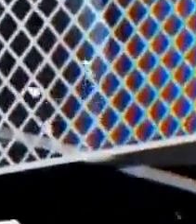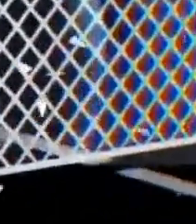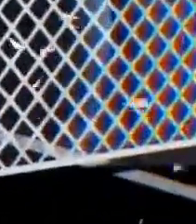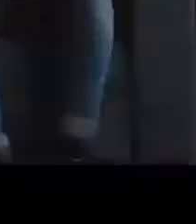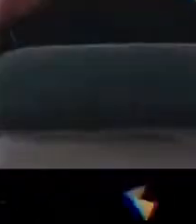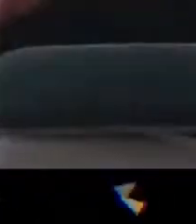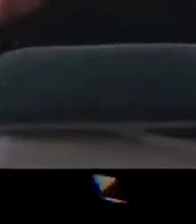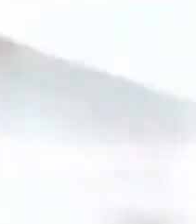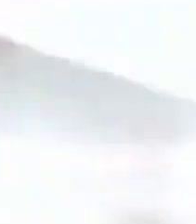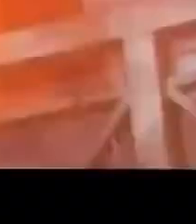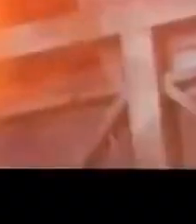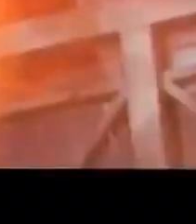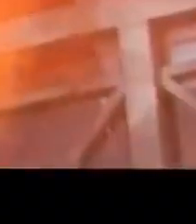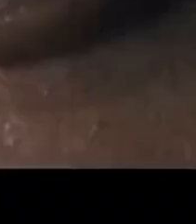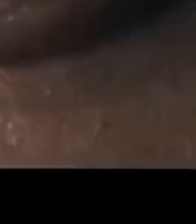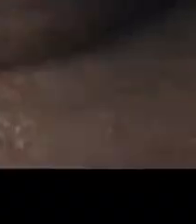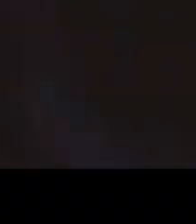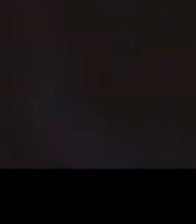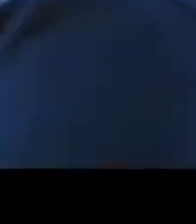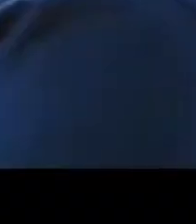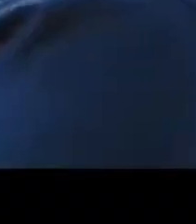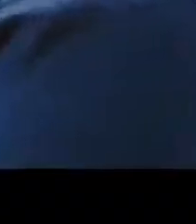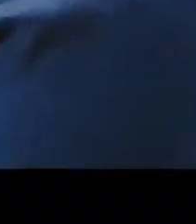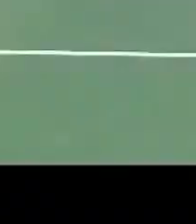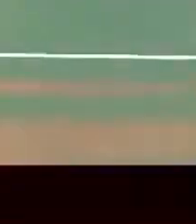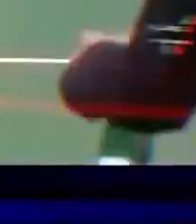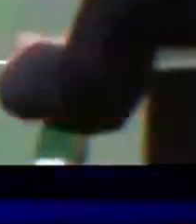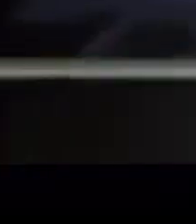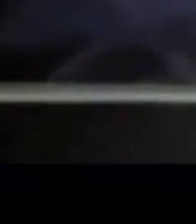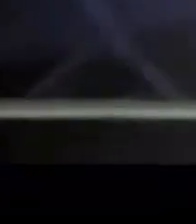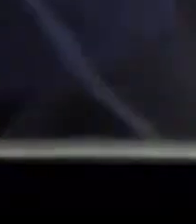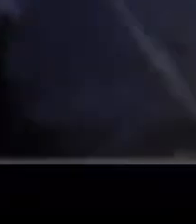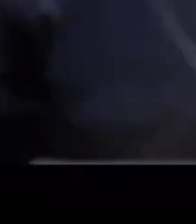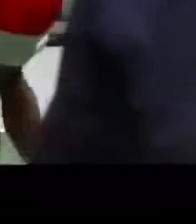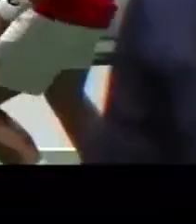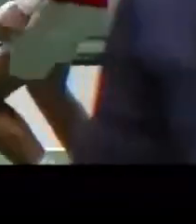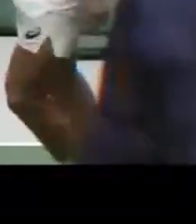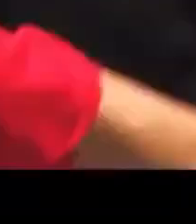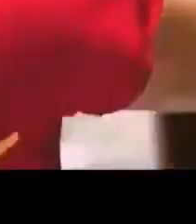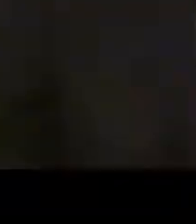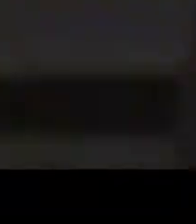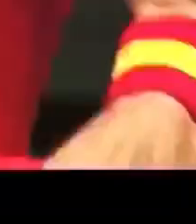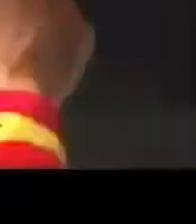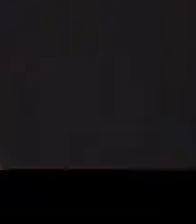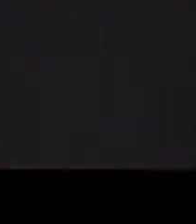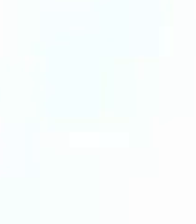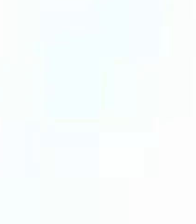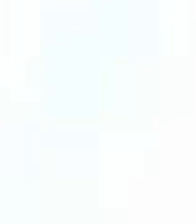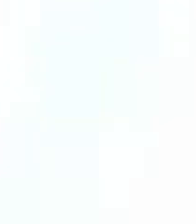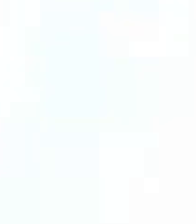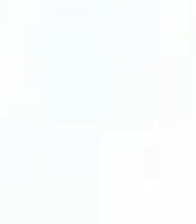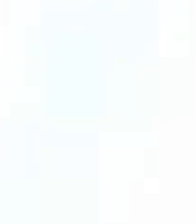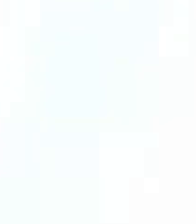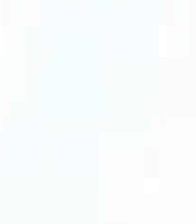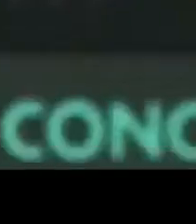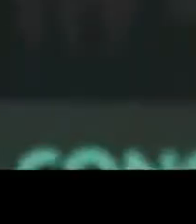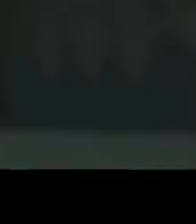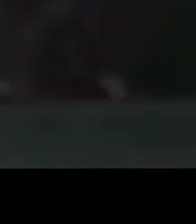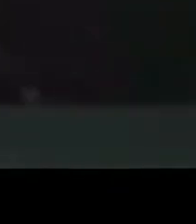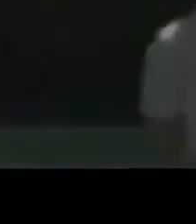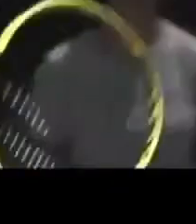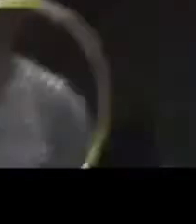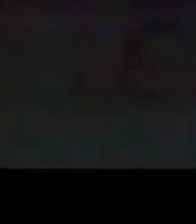quiere aplaudir. Ser parte de algo grande. Es por él. Patrocinador oficial de la Copa Davis.